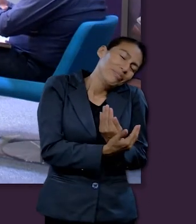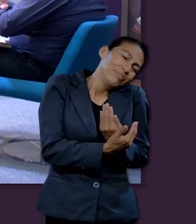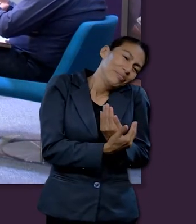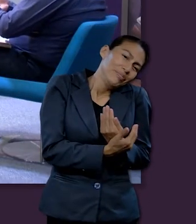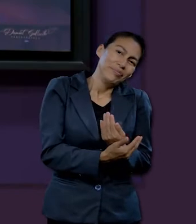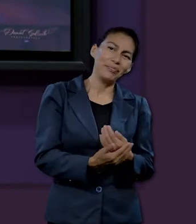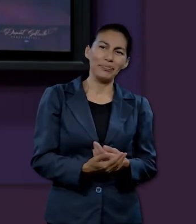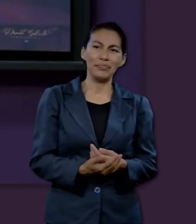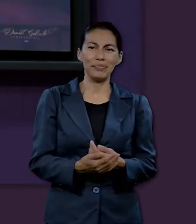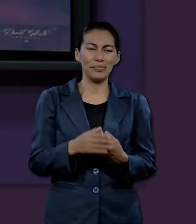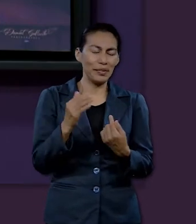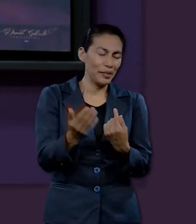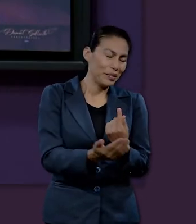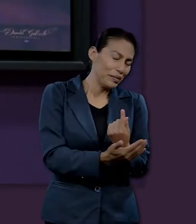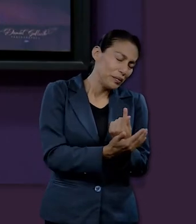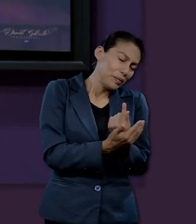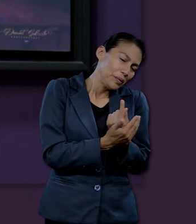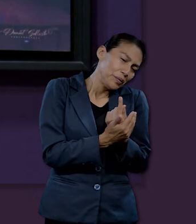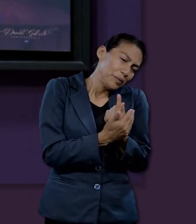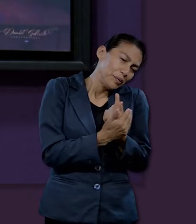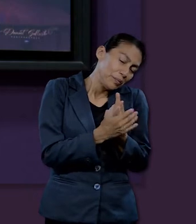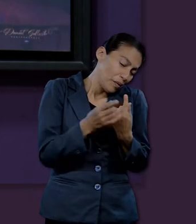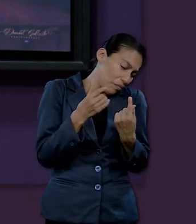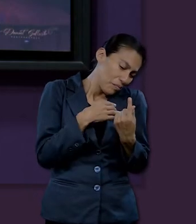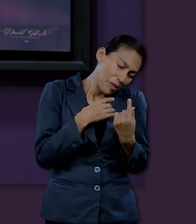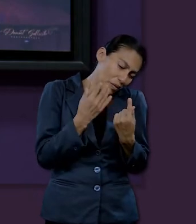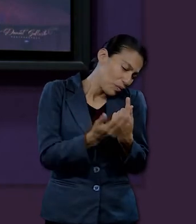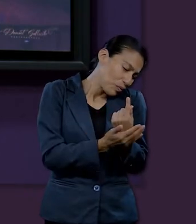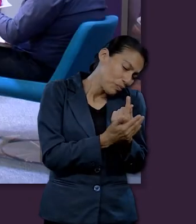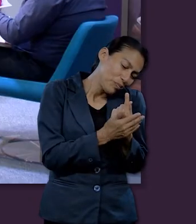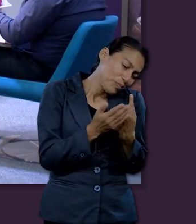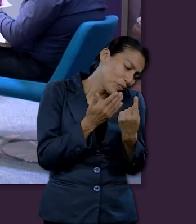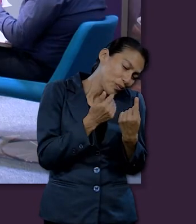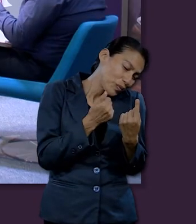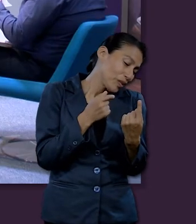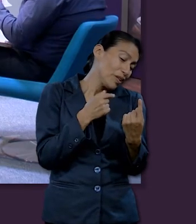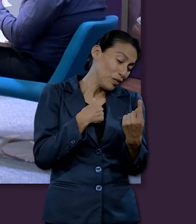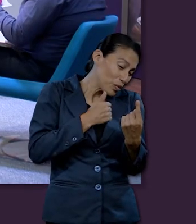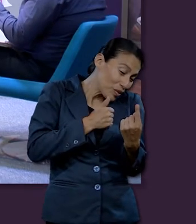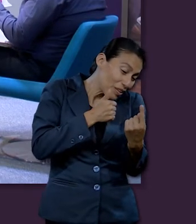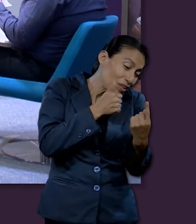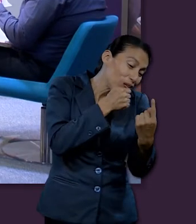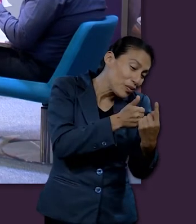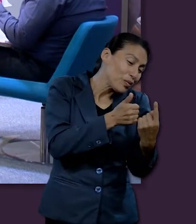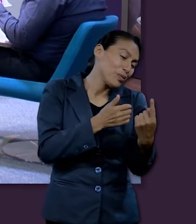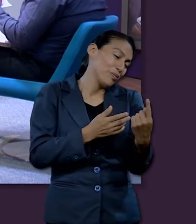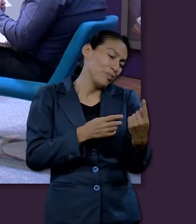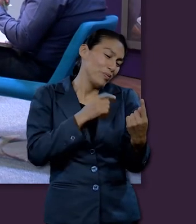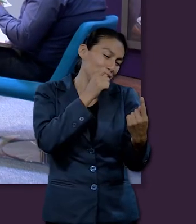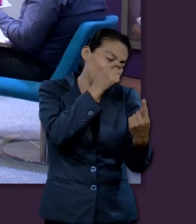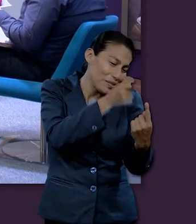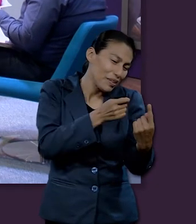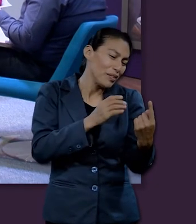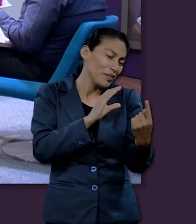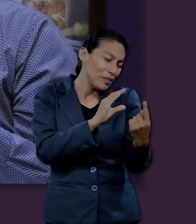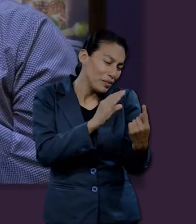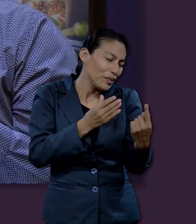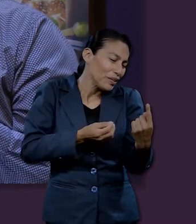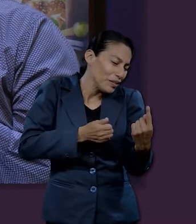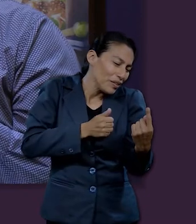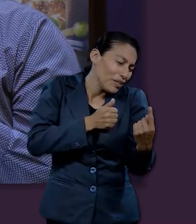¿no? O haciendo un gesto corporal de soporte. Y nos dice literalmente, no temas, yo te ayudo.